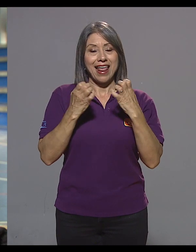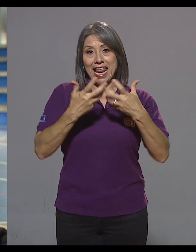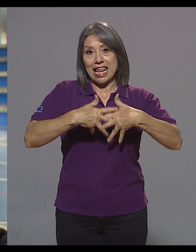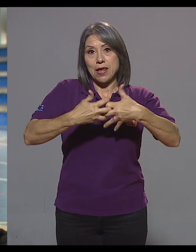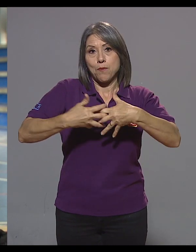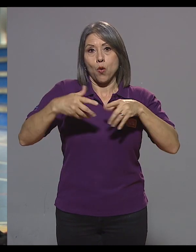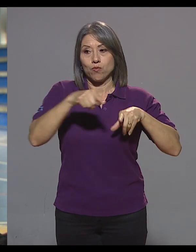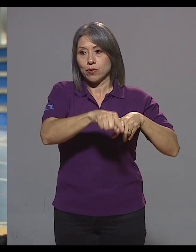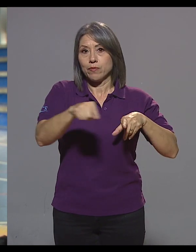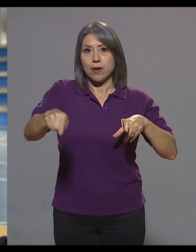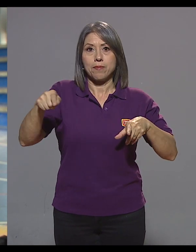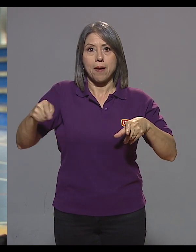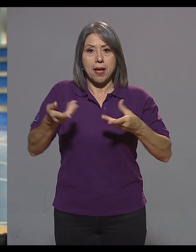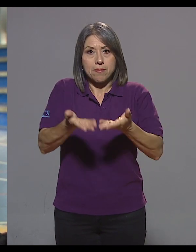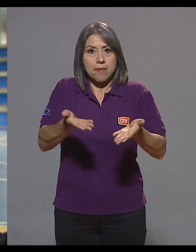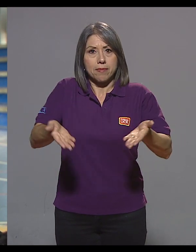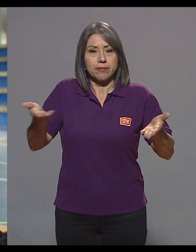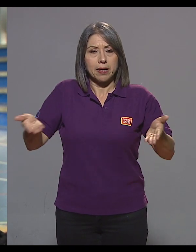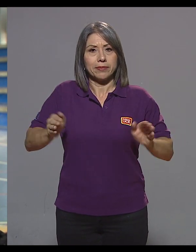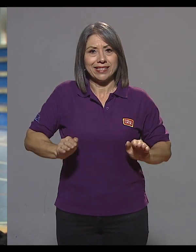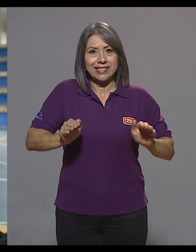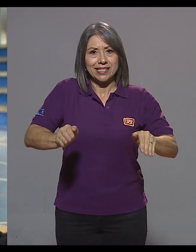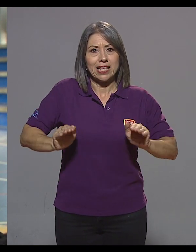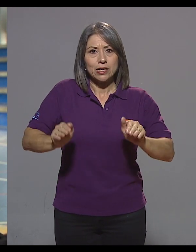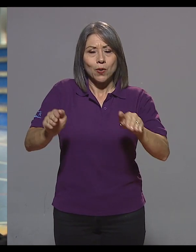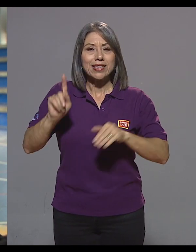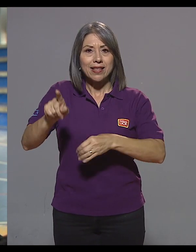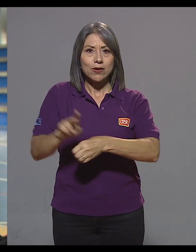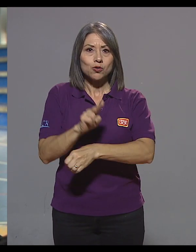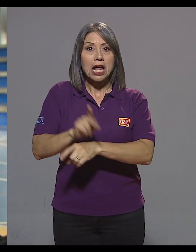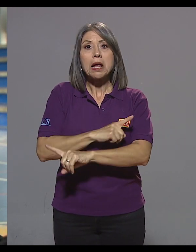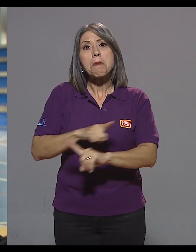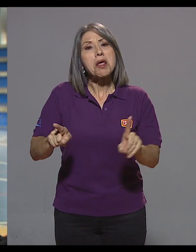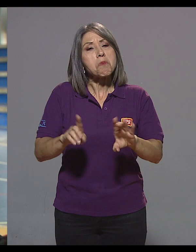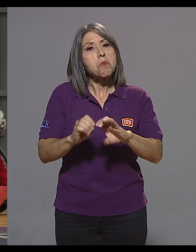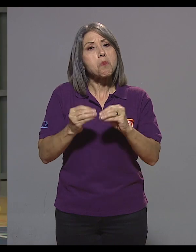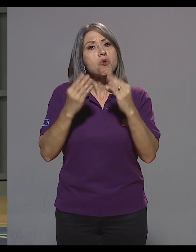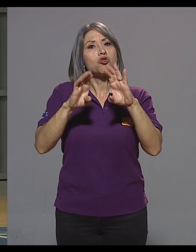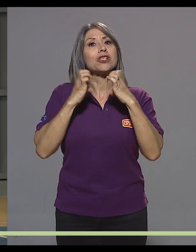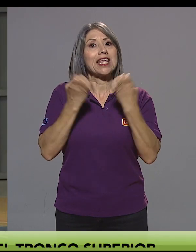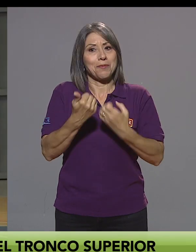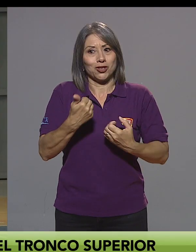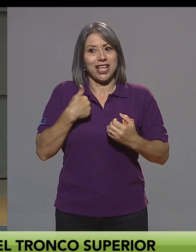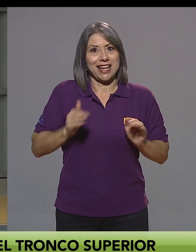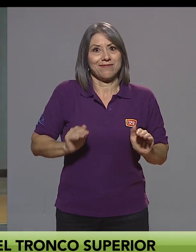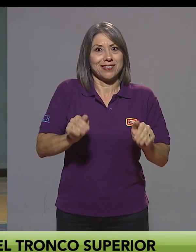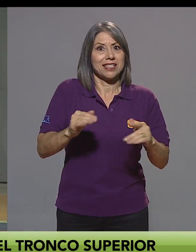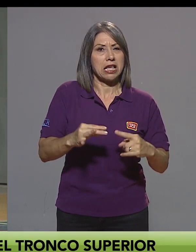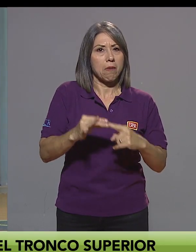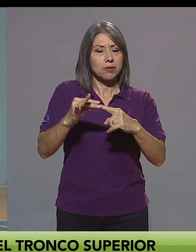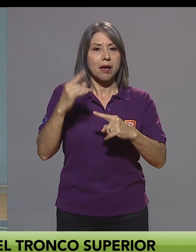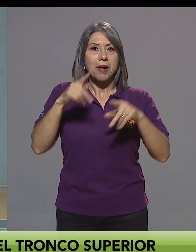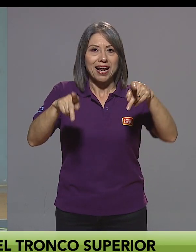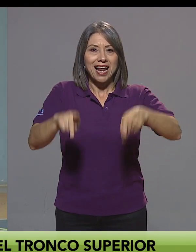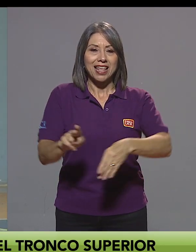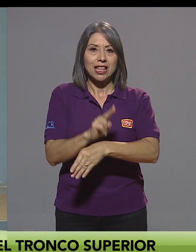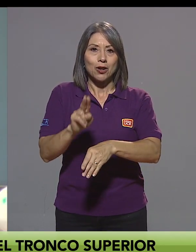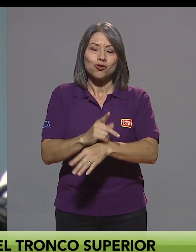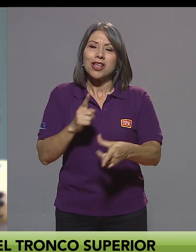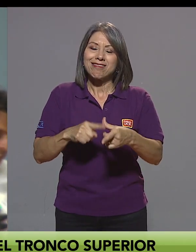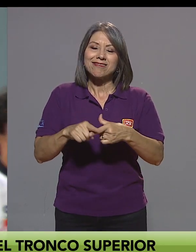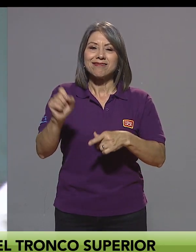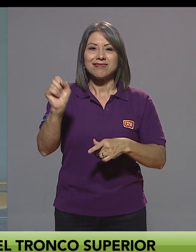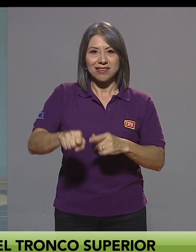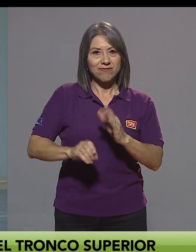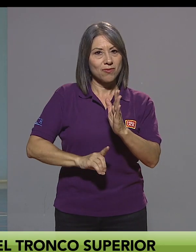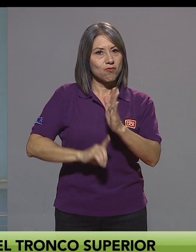las sillas de ruedas que tenemos que usar. Pero muchos equipos locales tienen el equipo para que la gente lo use. Entonces sí, sí está